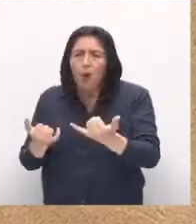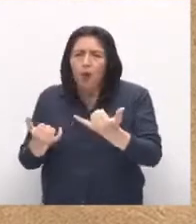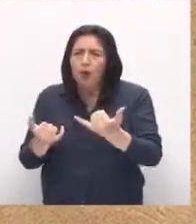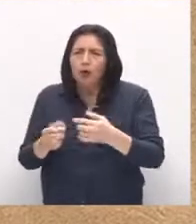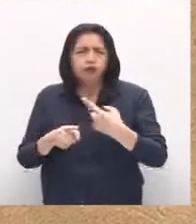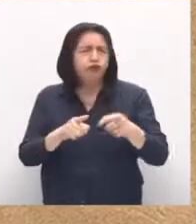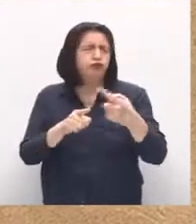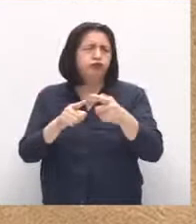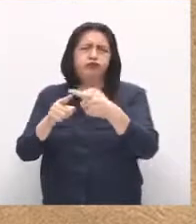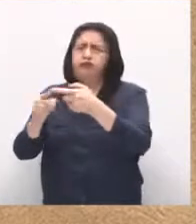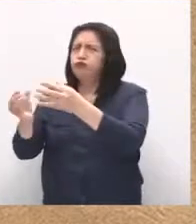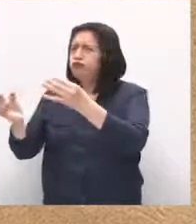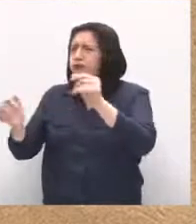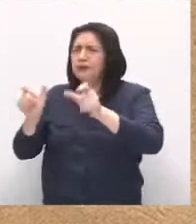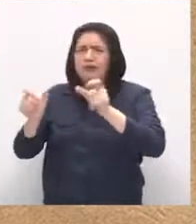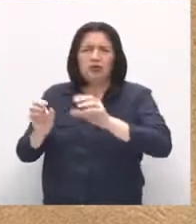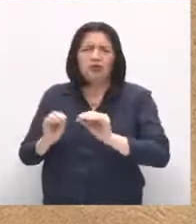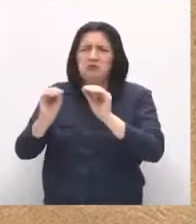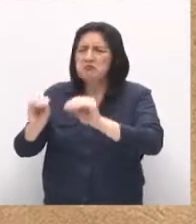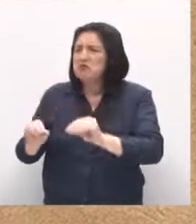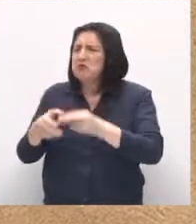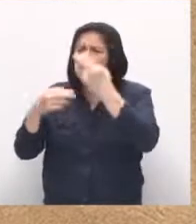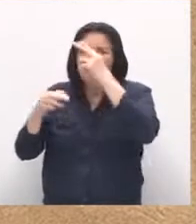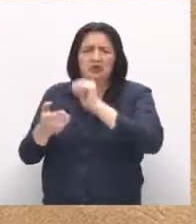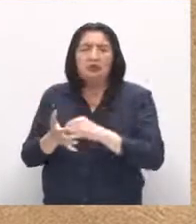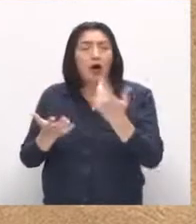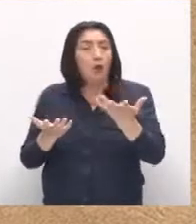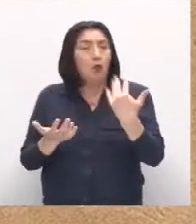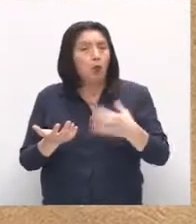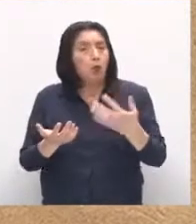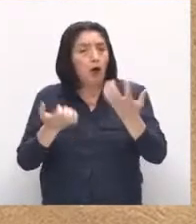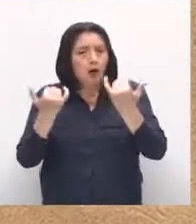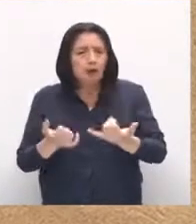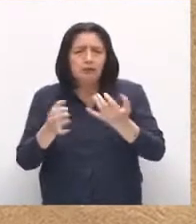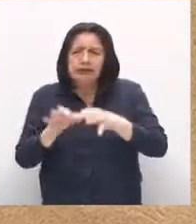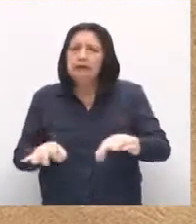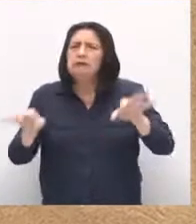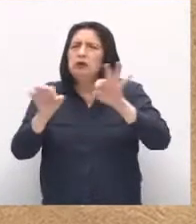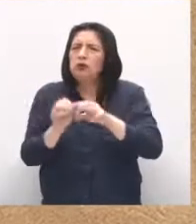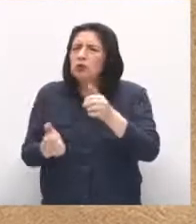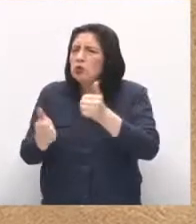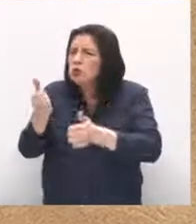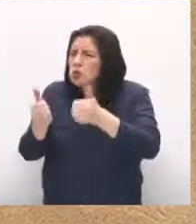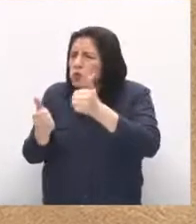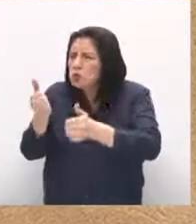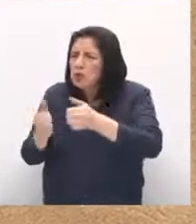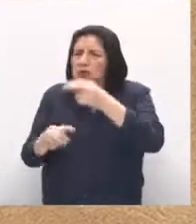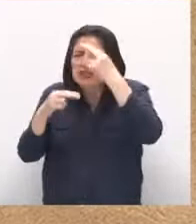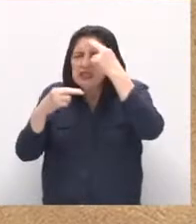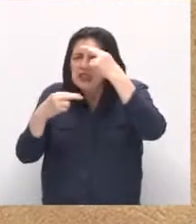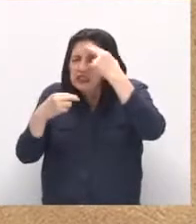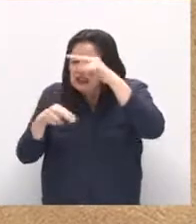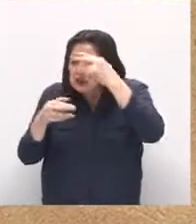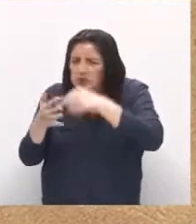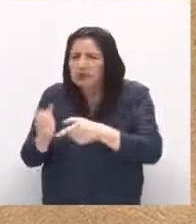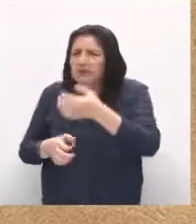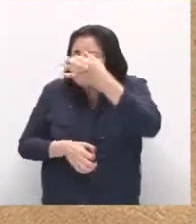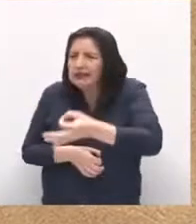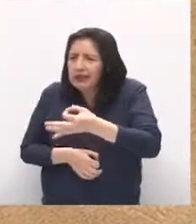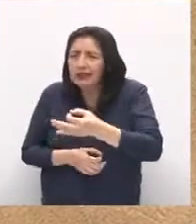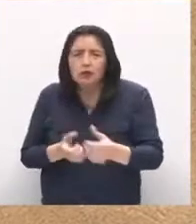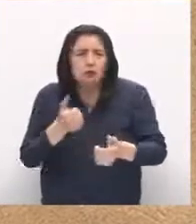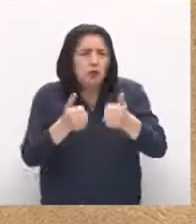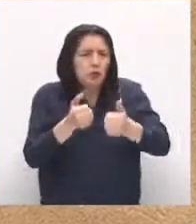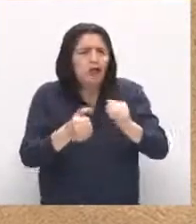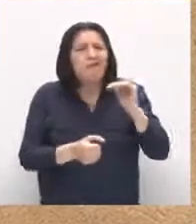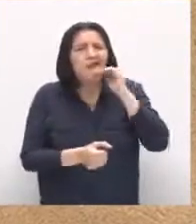generada por diversas personas. En este contexto, es más importante que nunca darnos cuenta qué información es genuina, qué información es verdadera